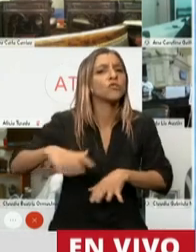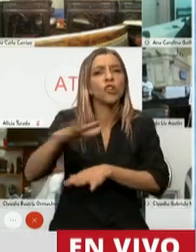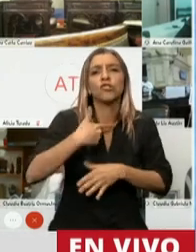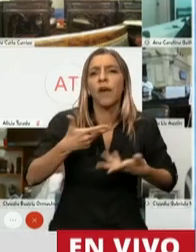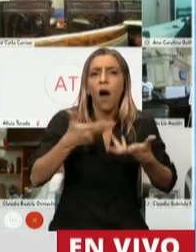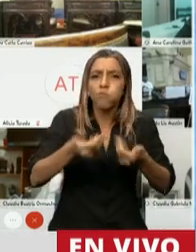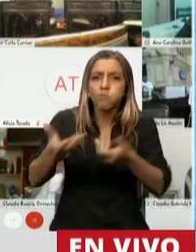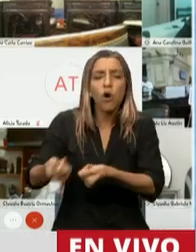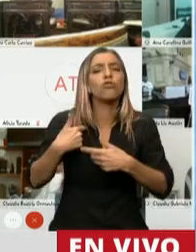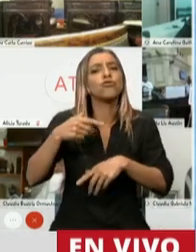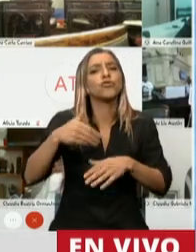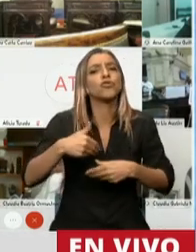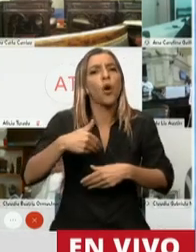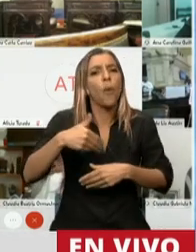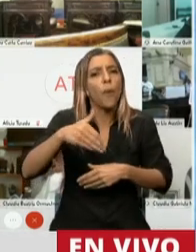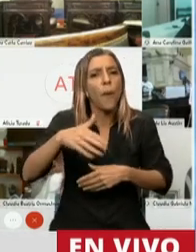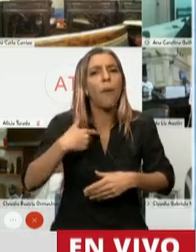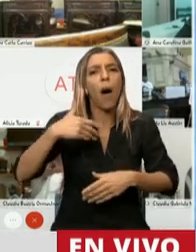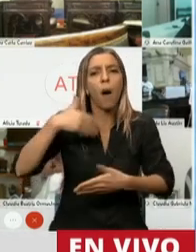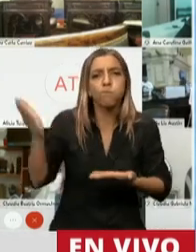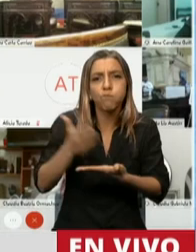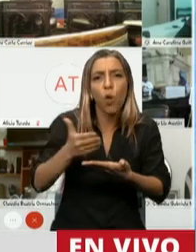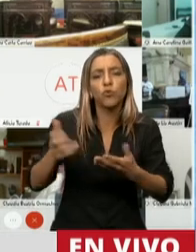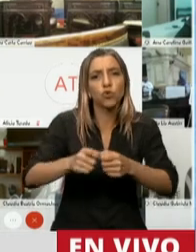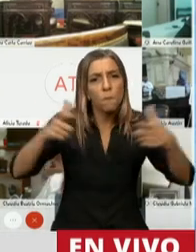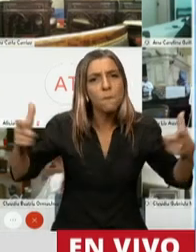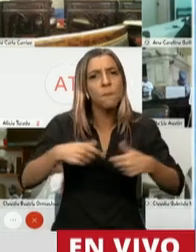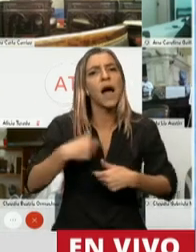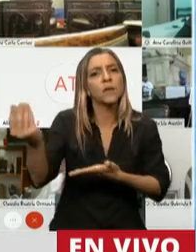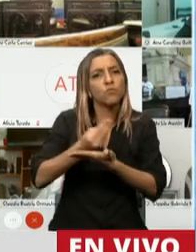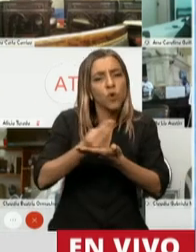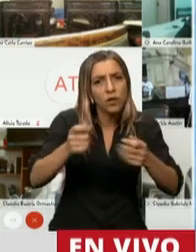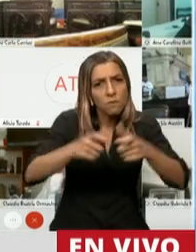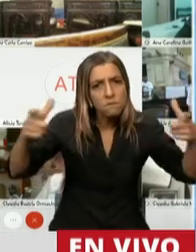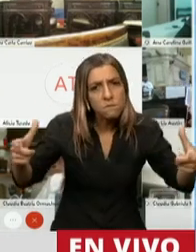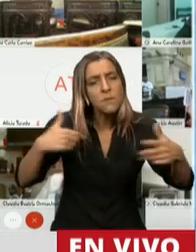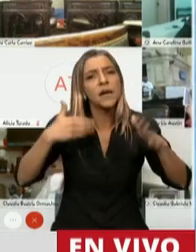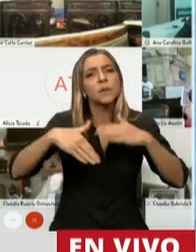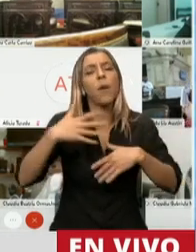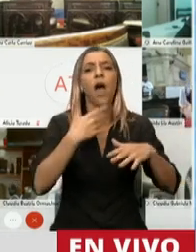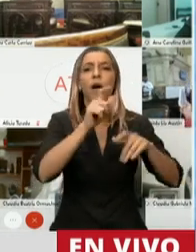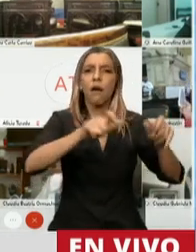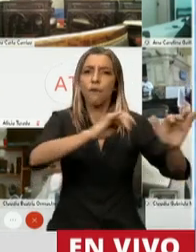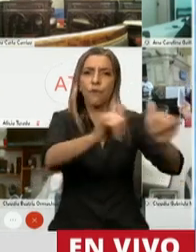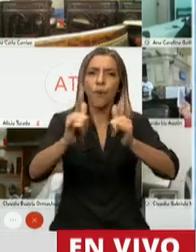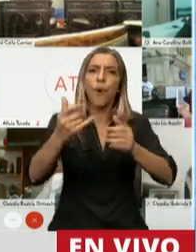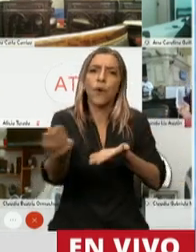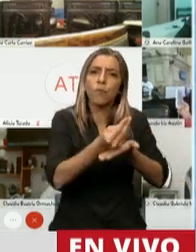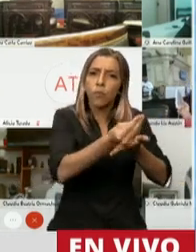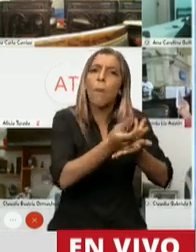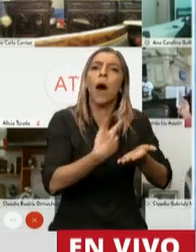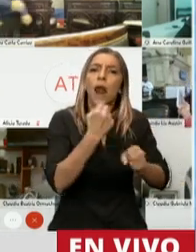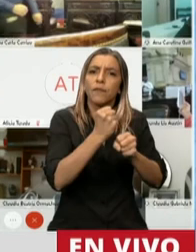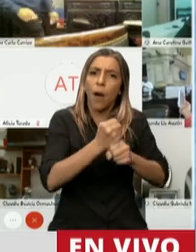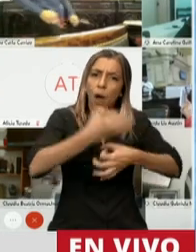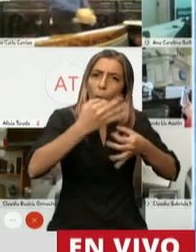Va a diversificar la matriz productiva, va a generar empleos de calidad, va a incorporar a jóvenes al mercado formal de trabajo,